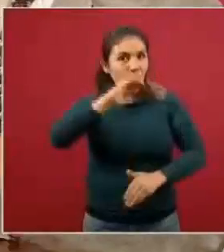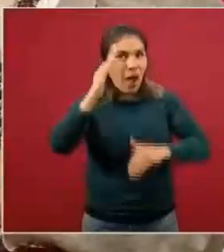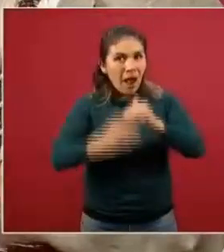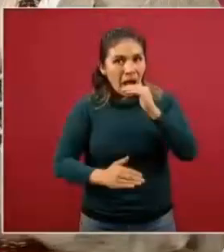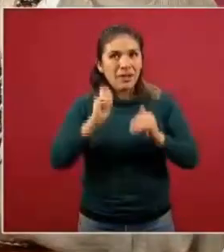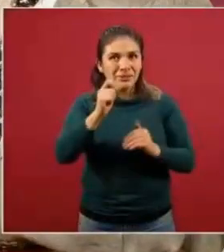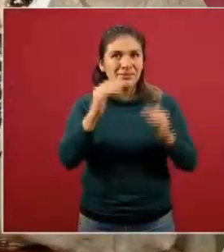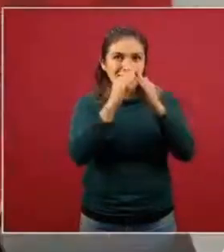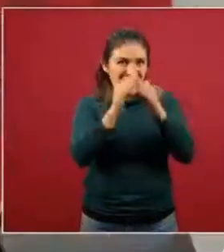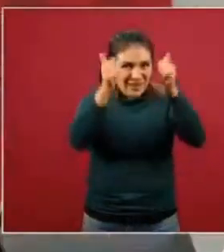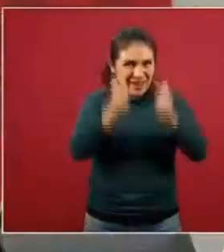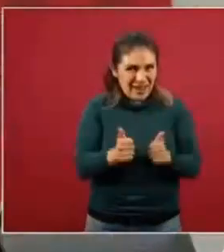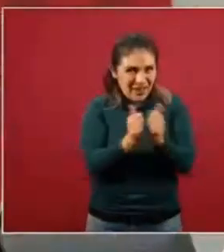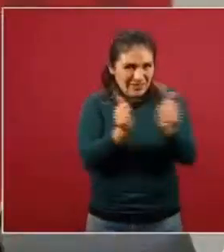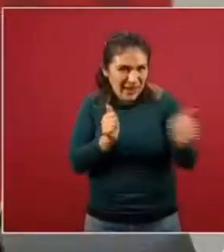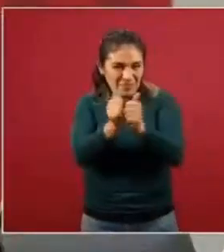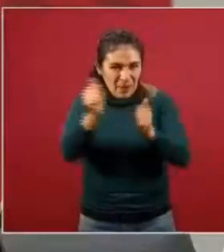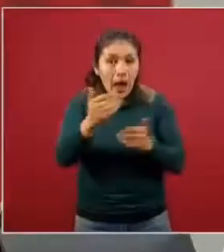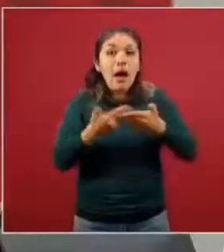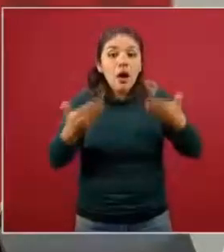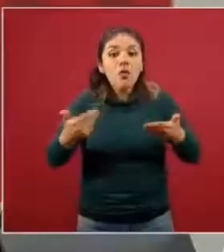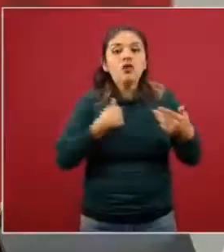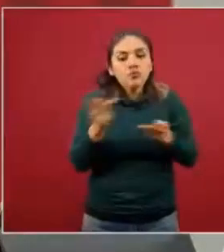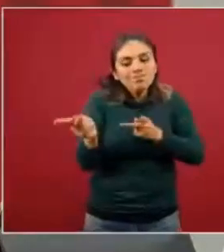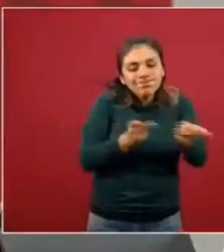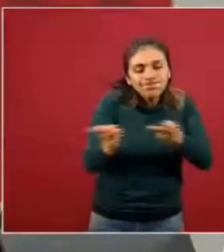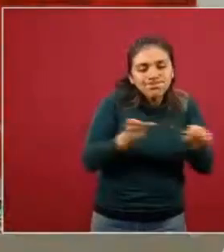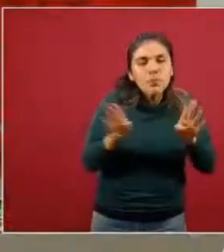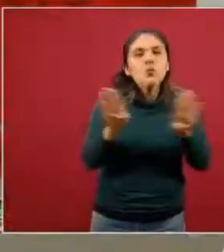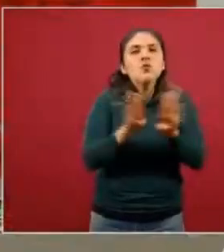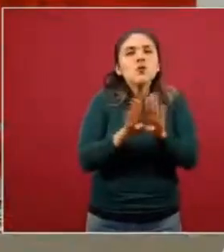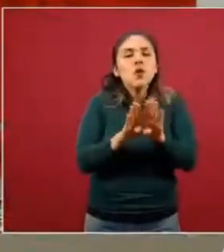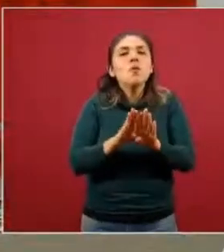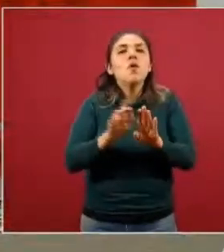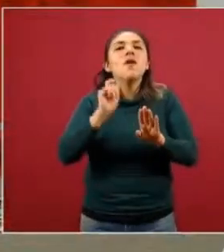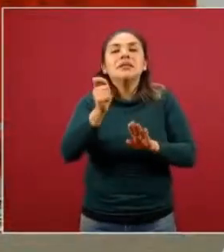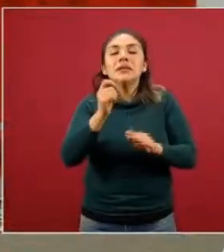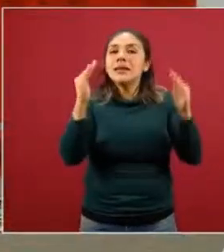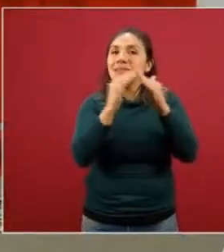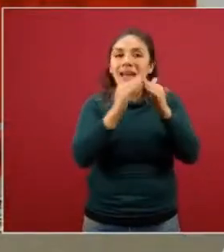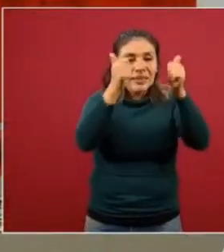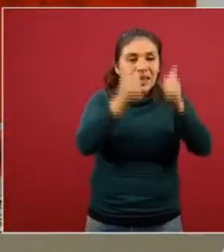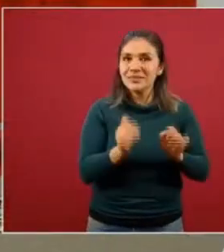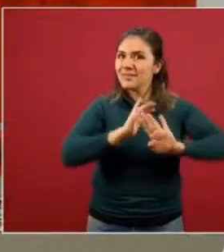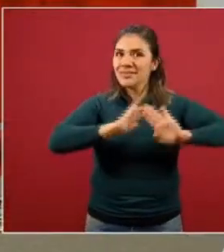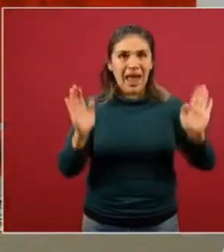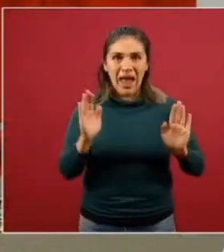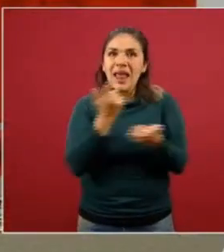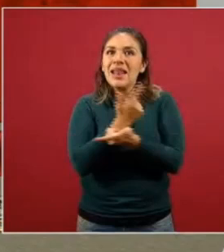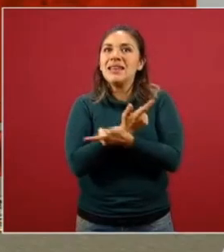término, ya estamos programando cuáles serían los distintos escenarios del desconfinamiento nacional.